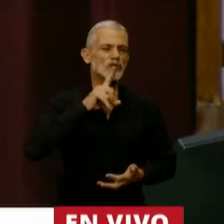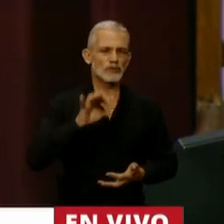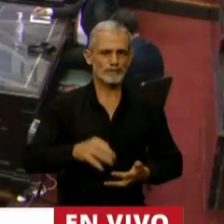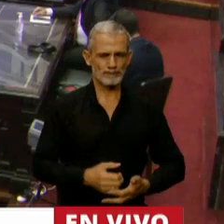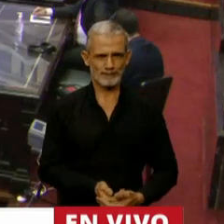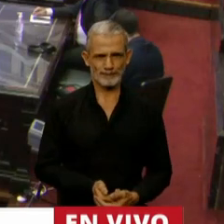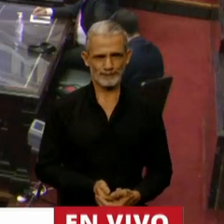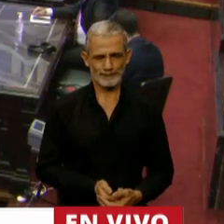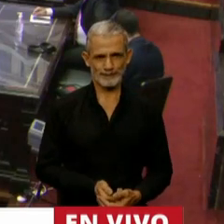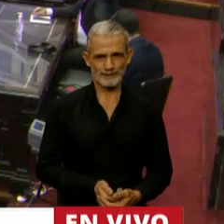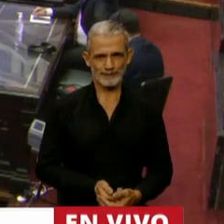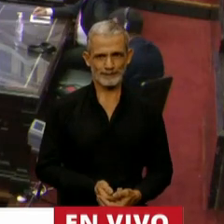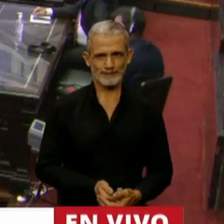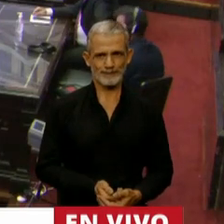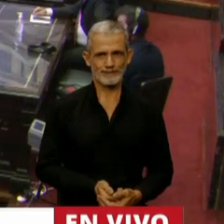No,